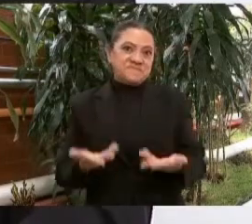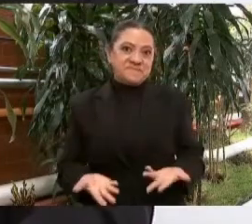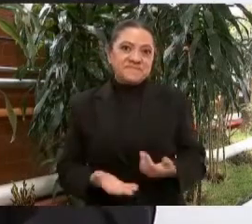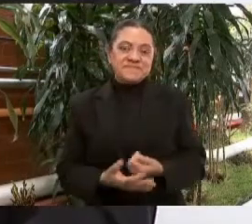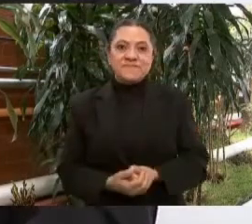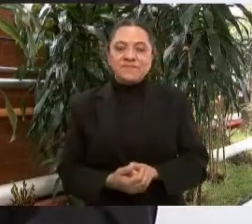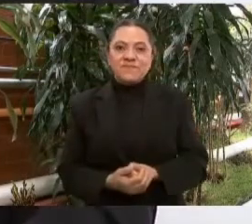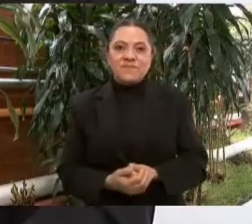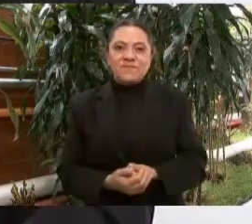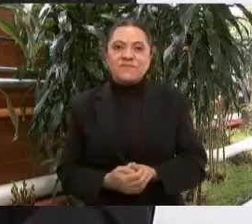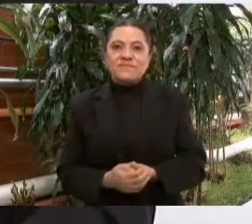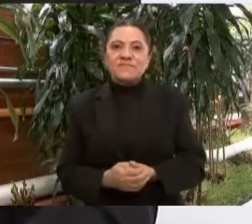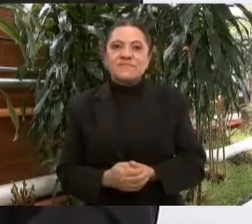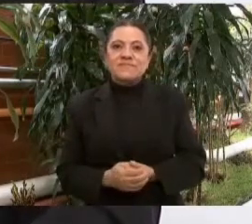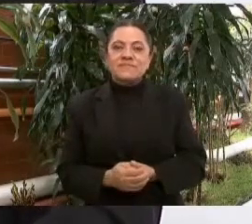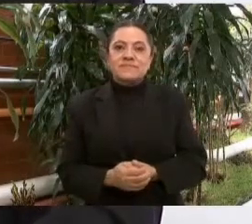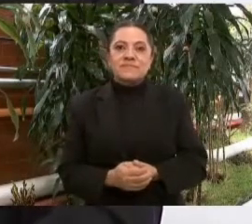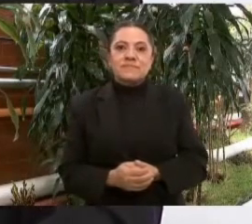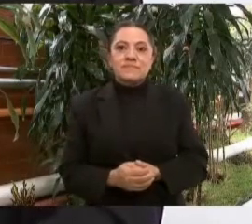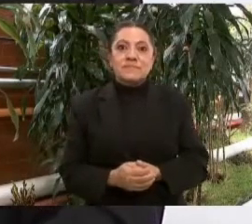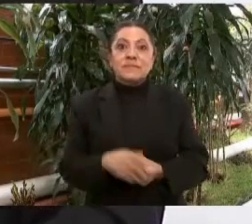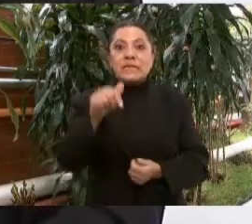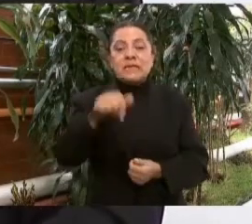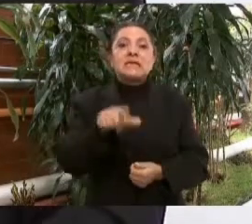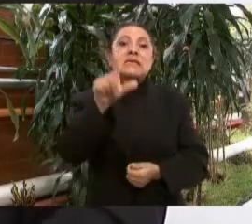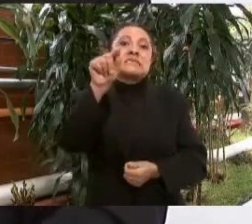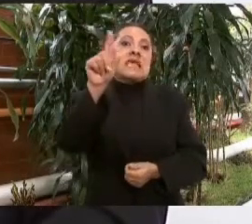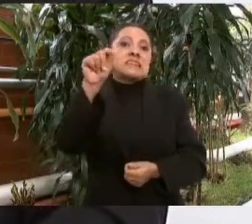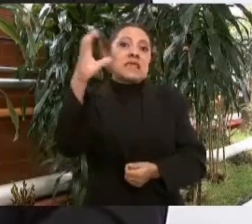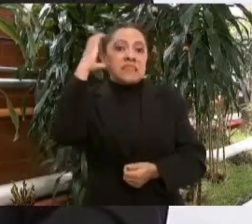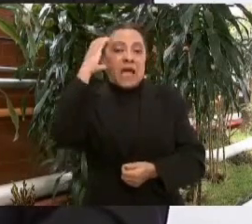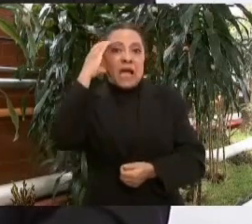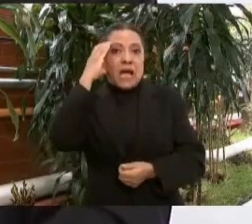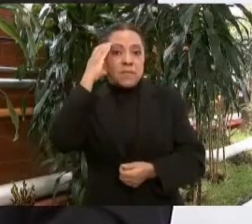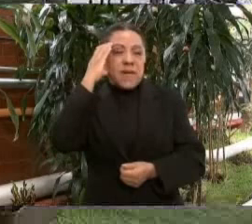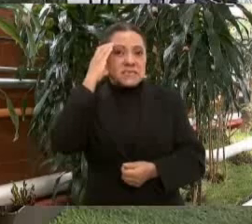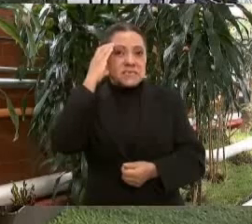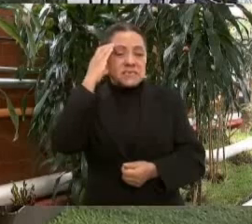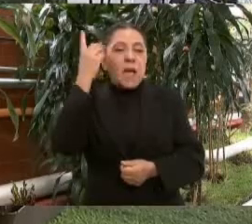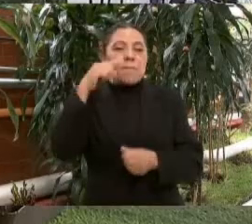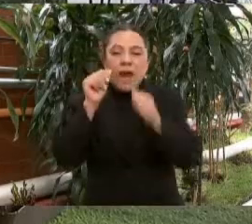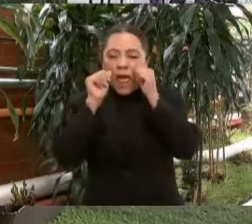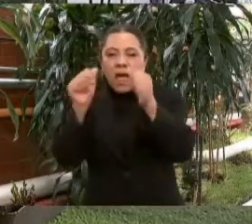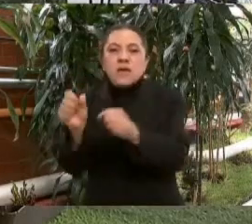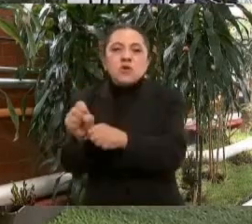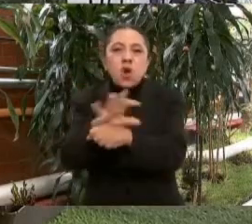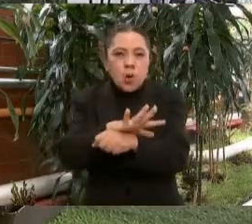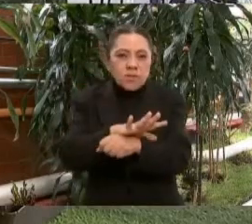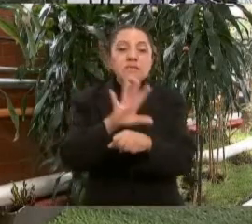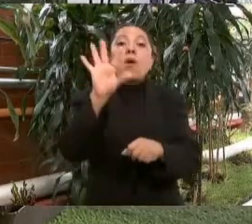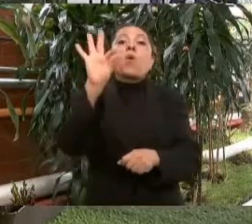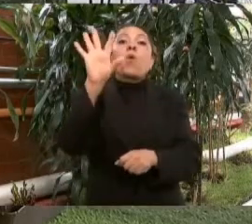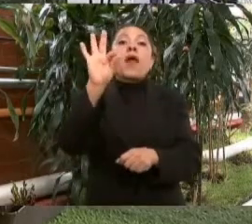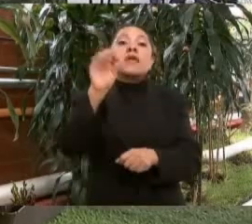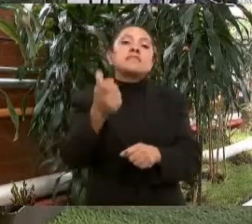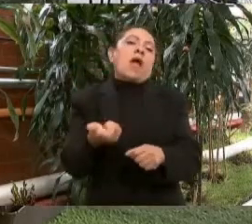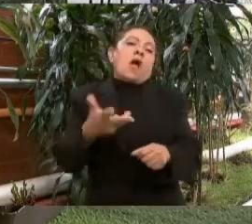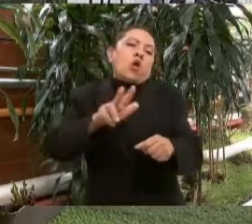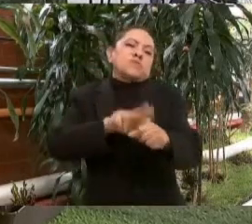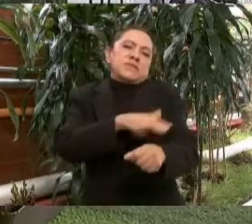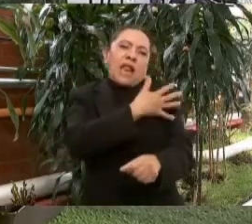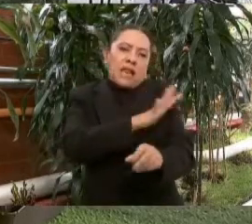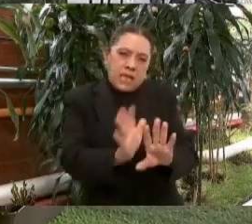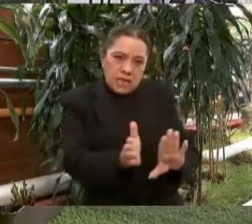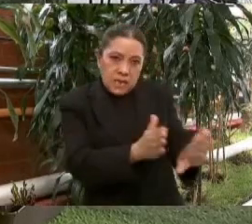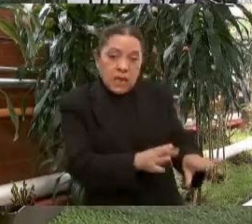Son 70 camas COVID 40 para hospitalización general y 30